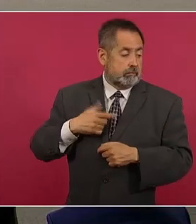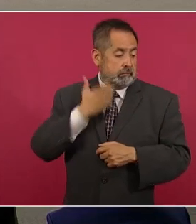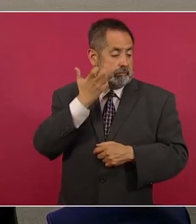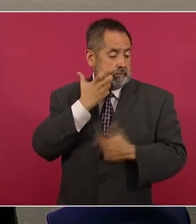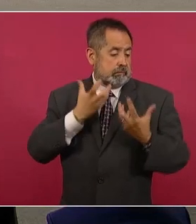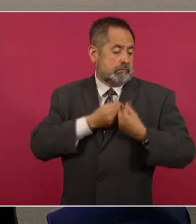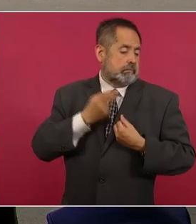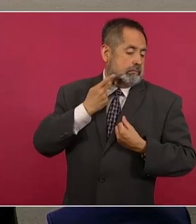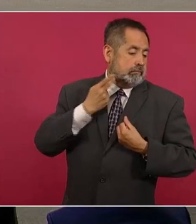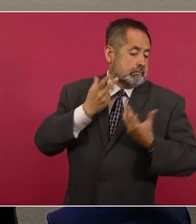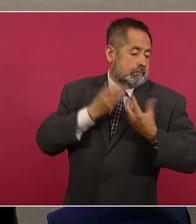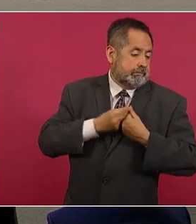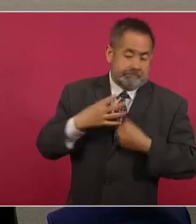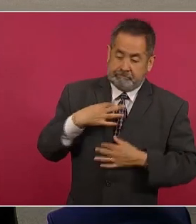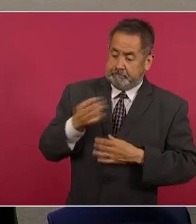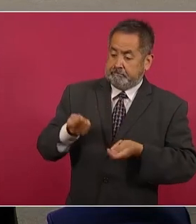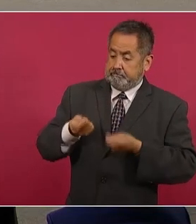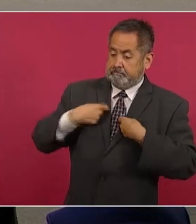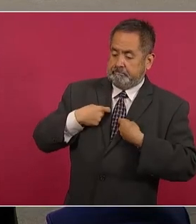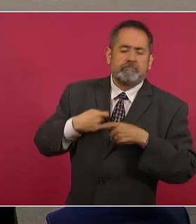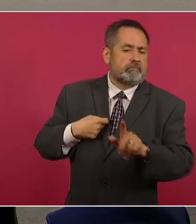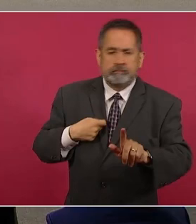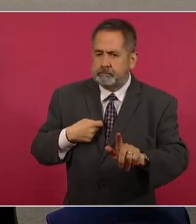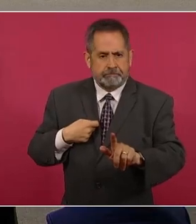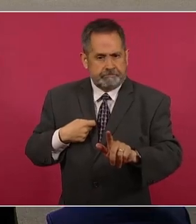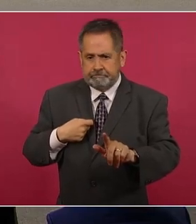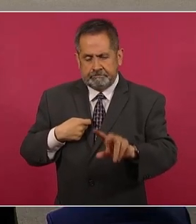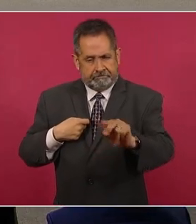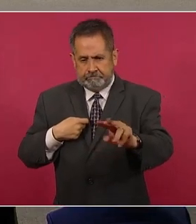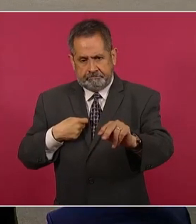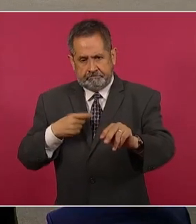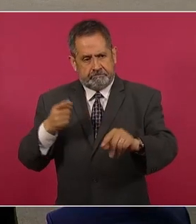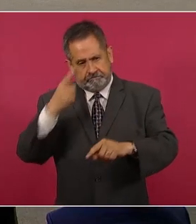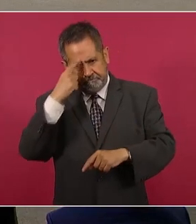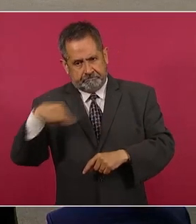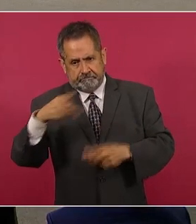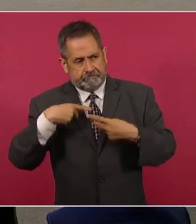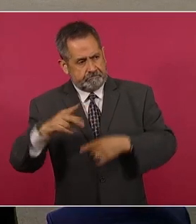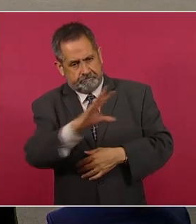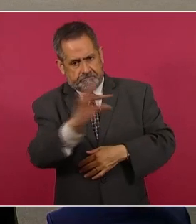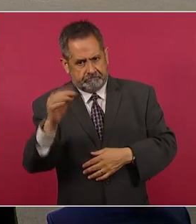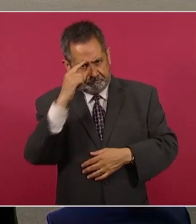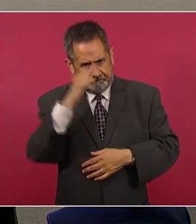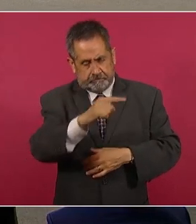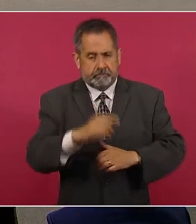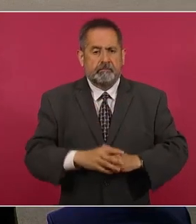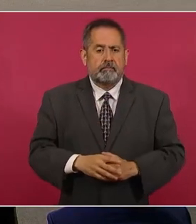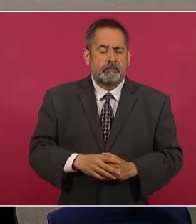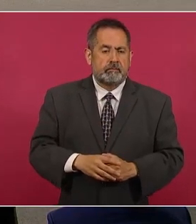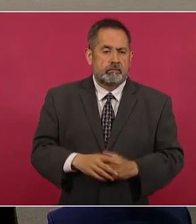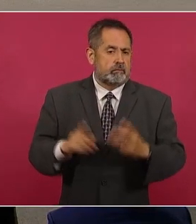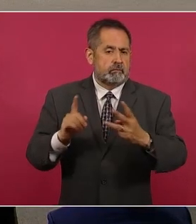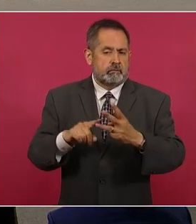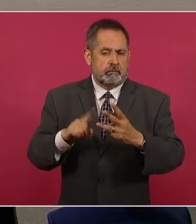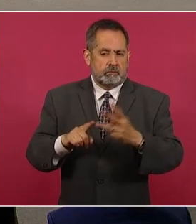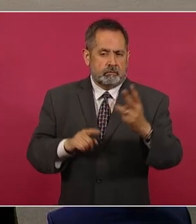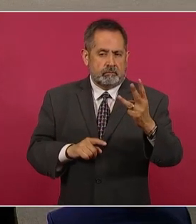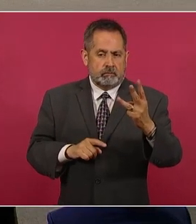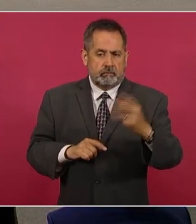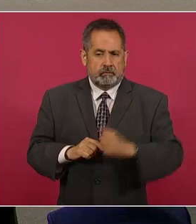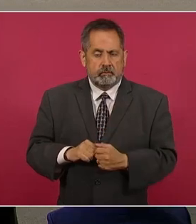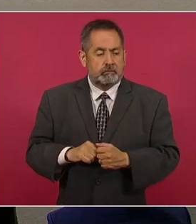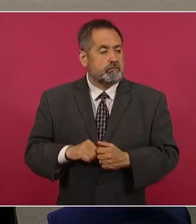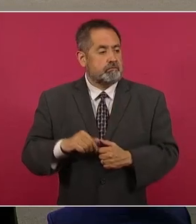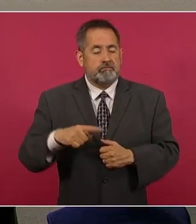importantísimas funciones de la vida pública de México. 3. Garanzar la libertad